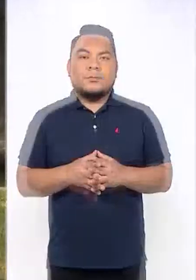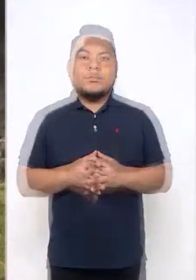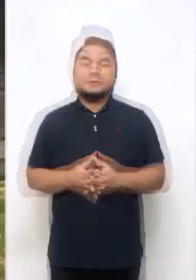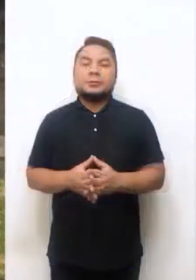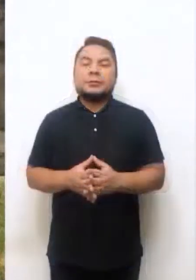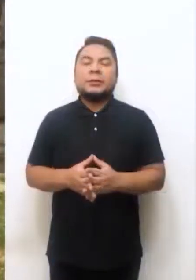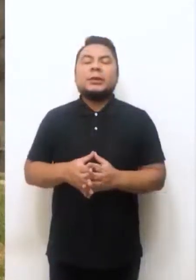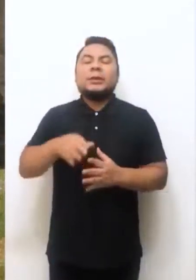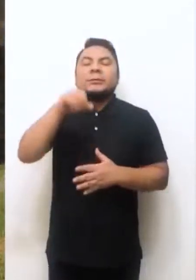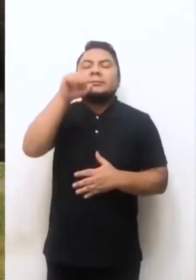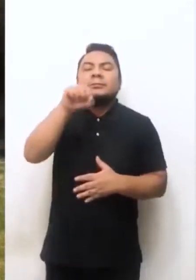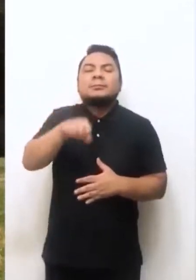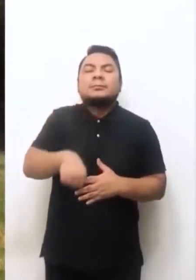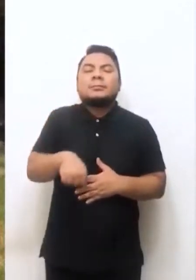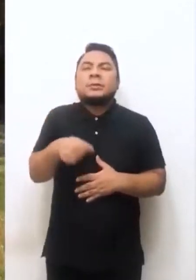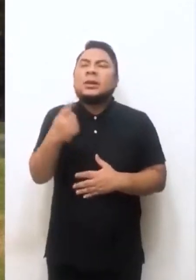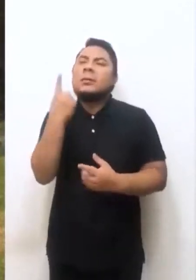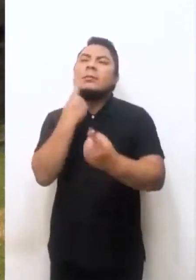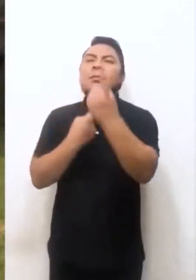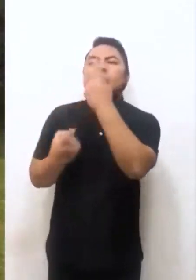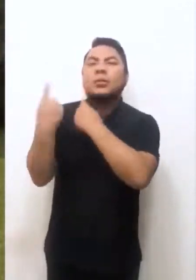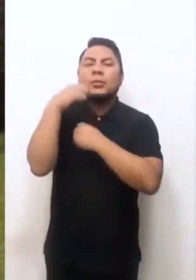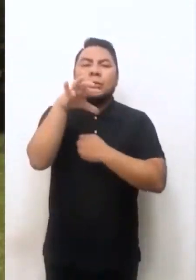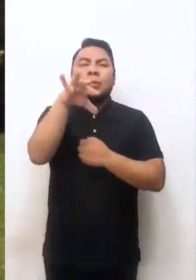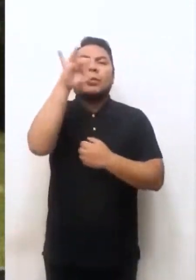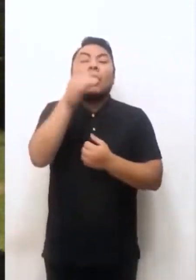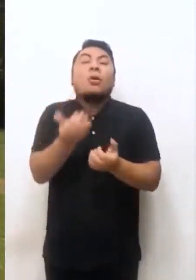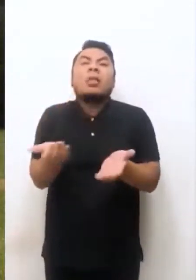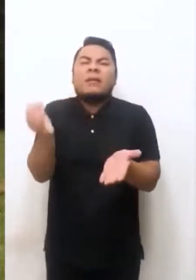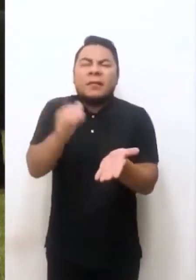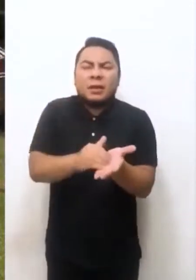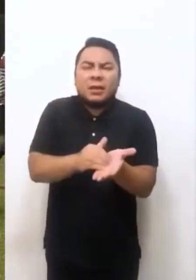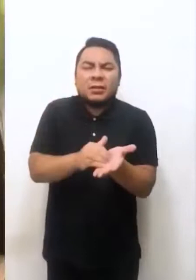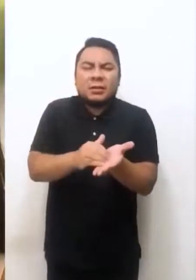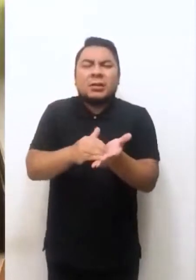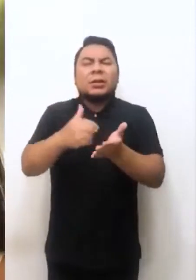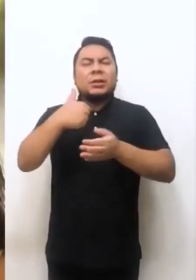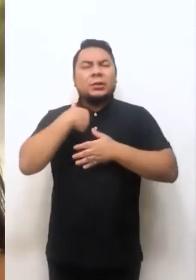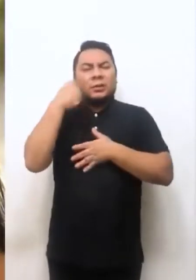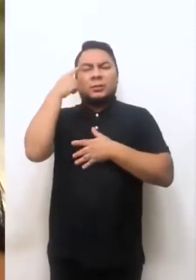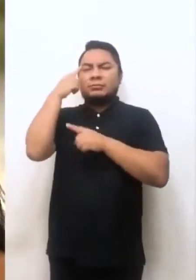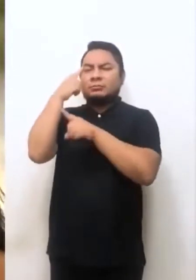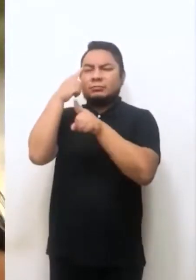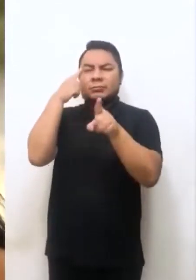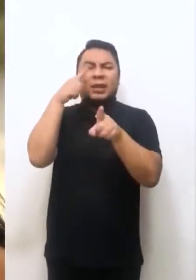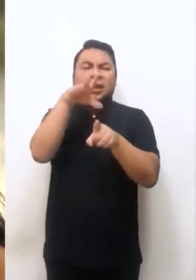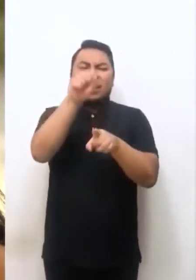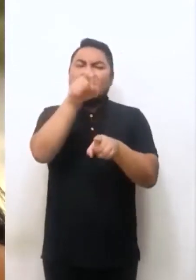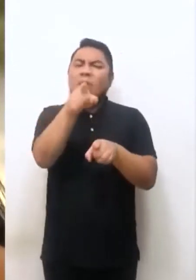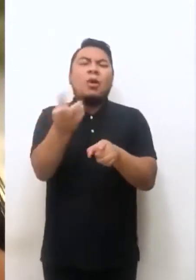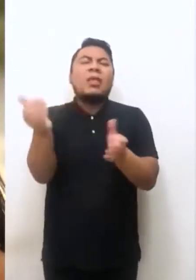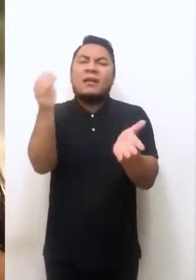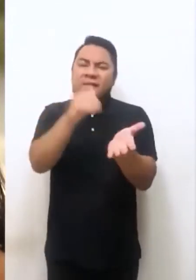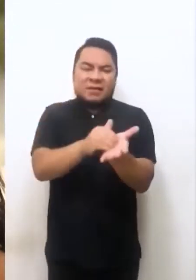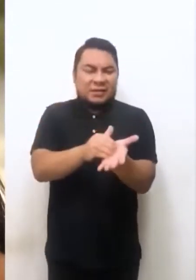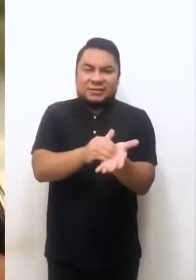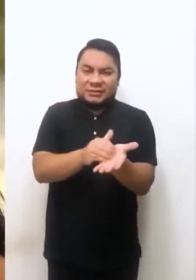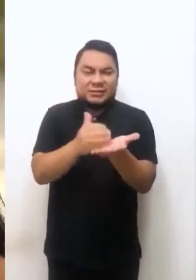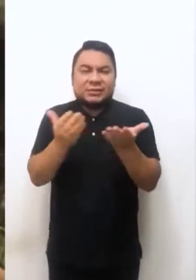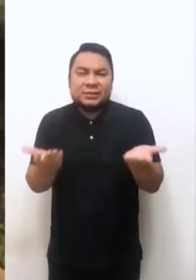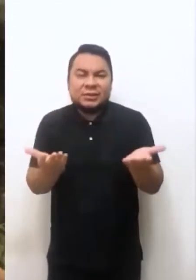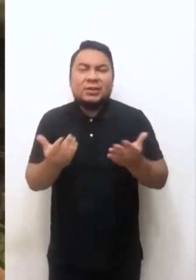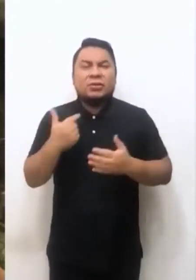Si me dieran elegir una vez más, te elegiría sin pensarlo.